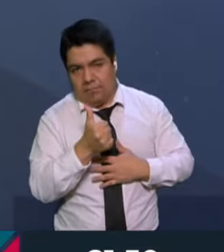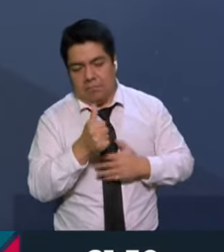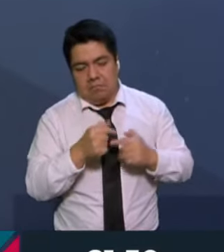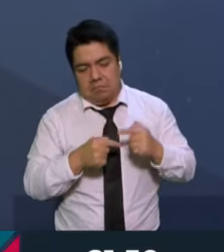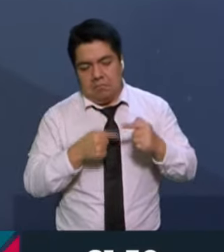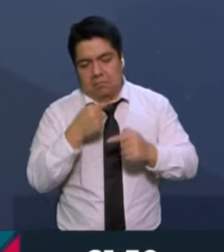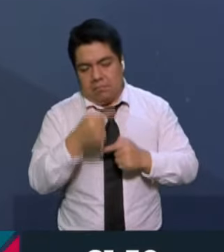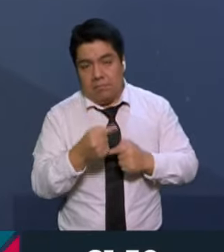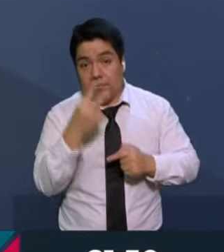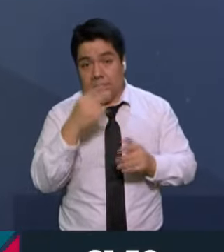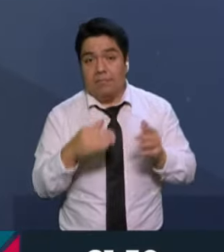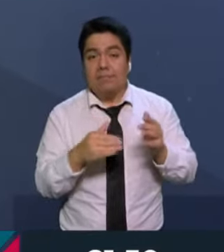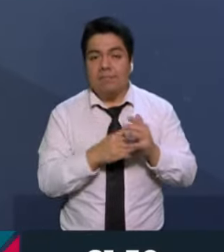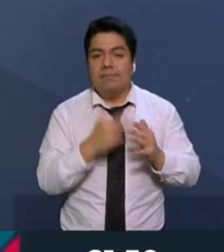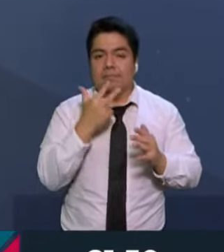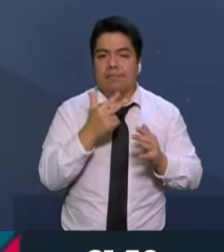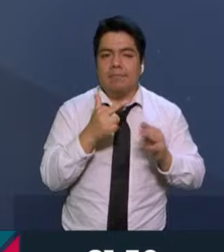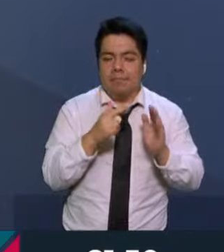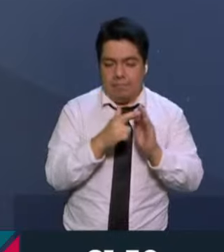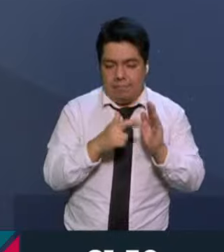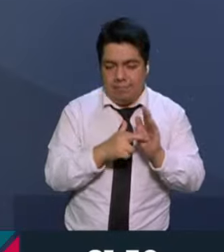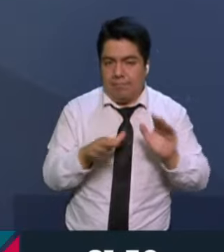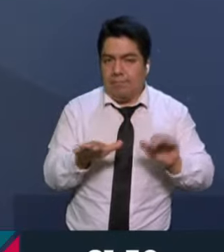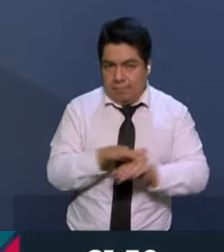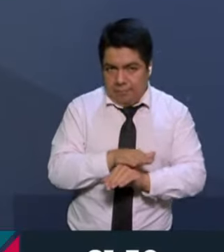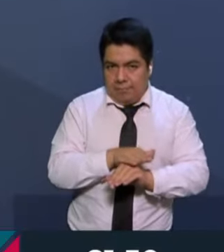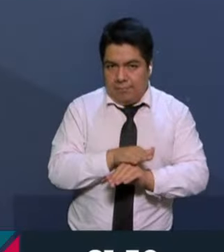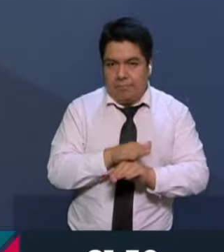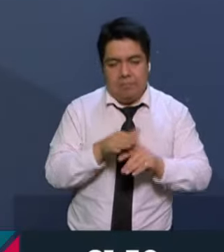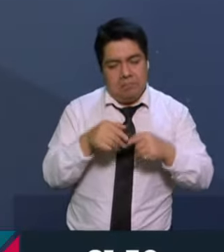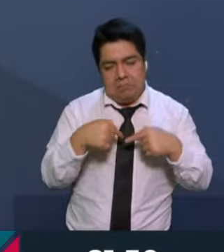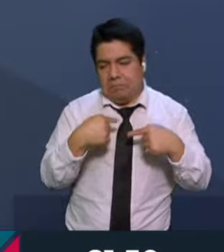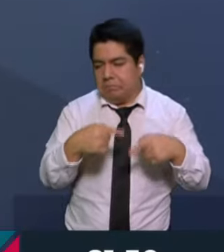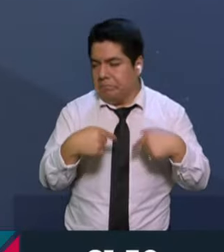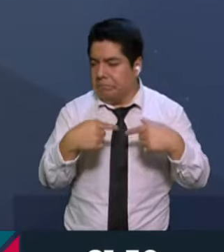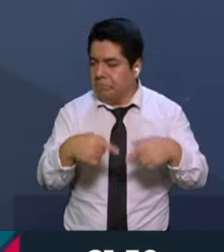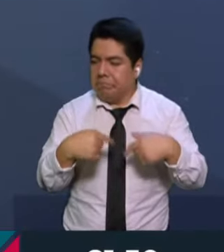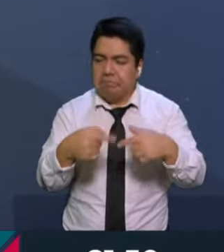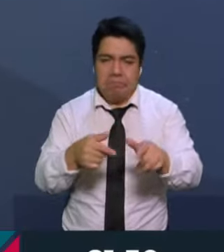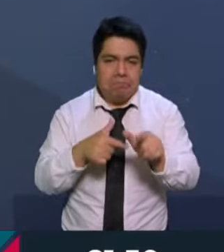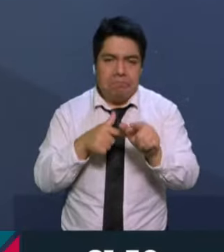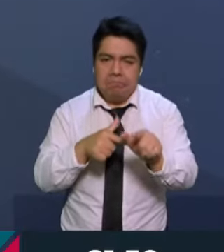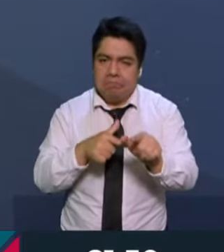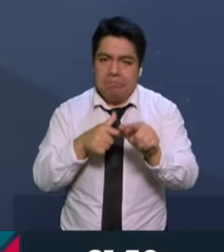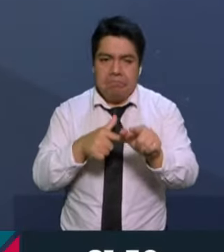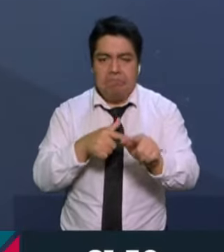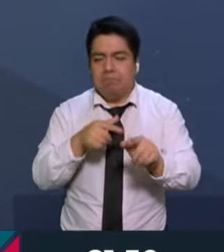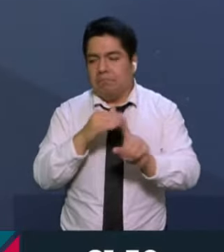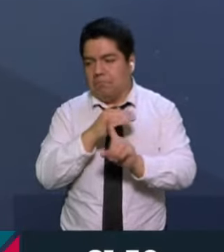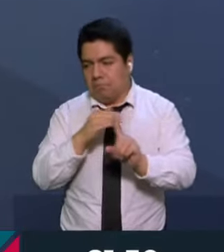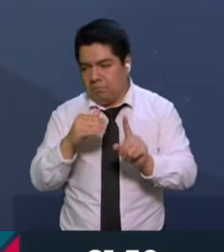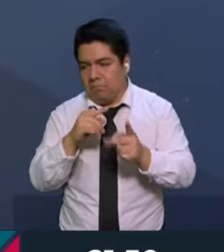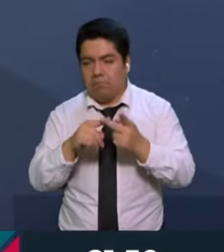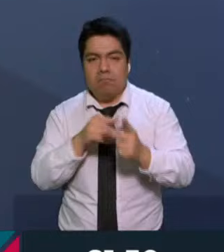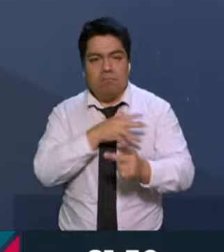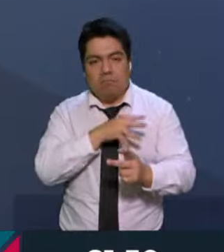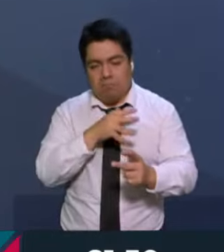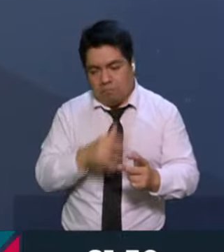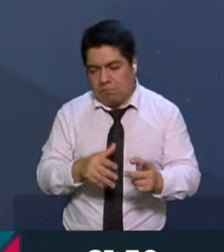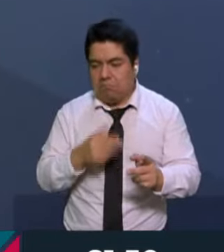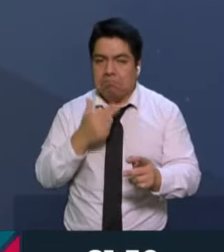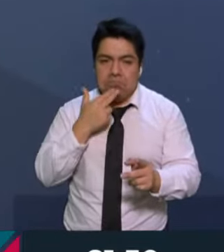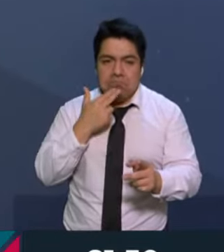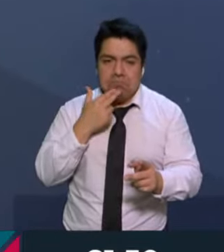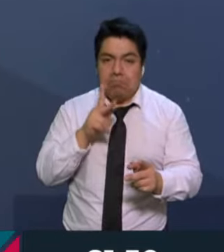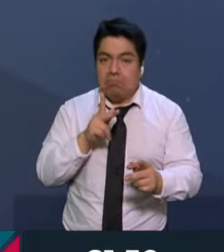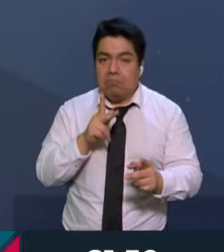ya después de 2008 se reforma y se ha utilizado en las últimas elecciones, tanto intermedias como generales y